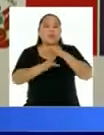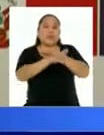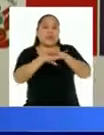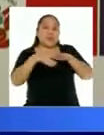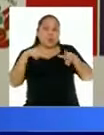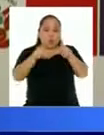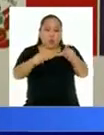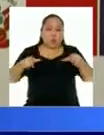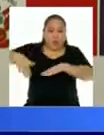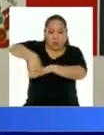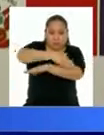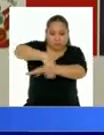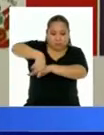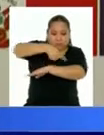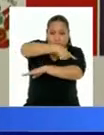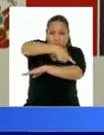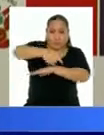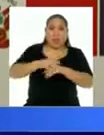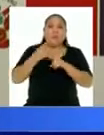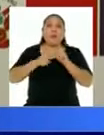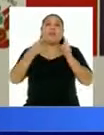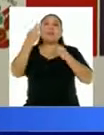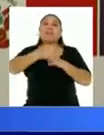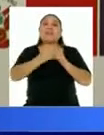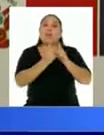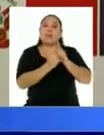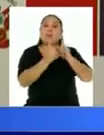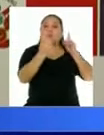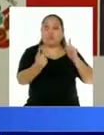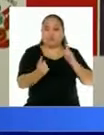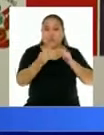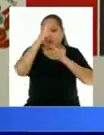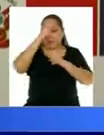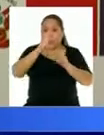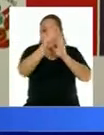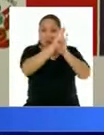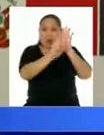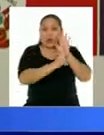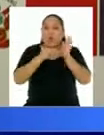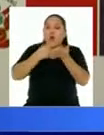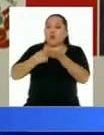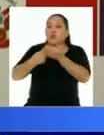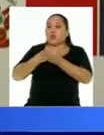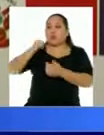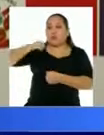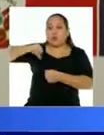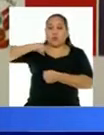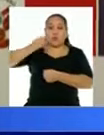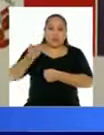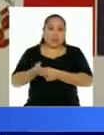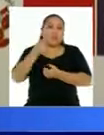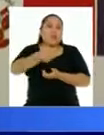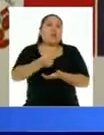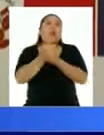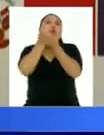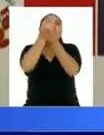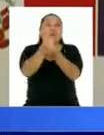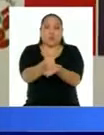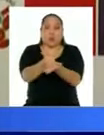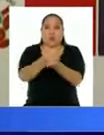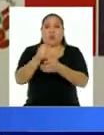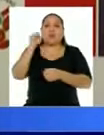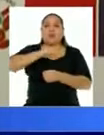espacio público, a las áreas libres, siempre manteniendo los protocolos sanitarios y en coordinación con los municipios, nos va a ayudar que